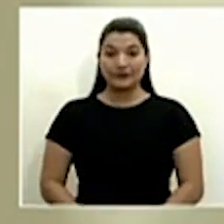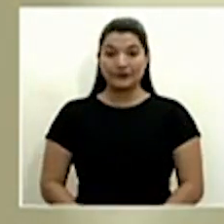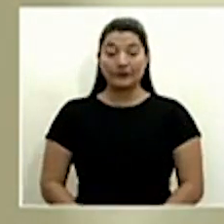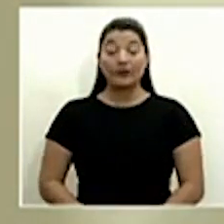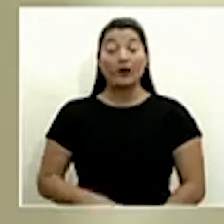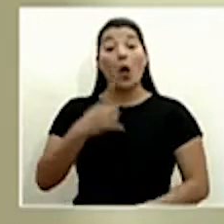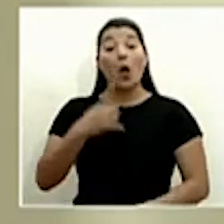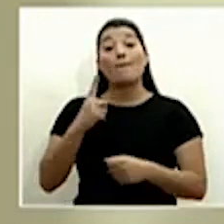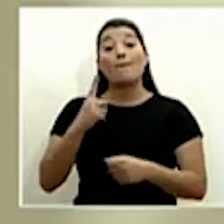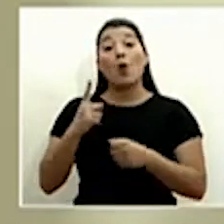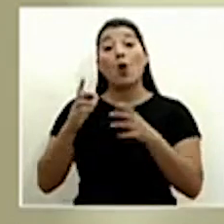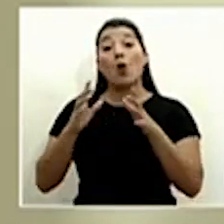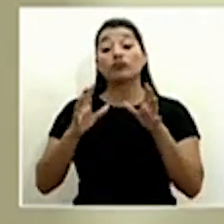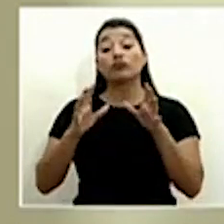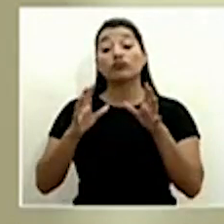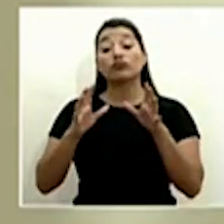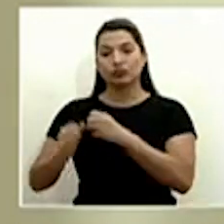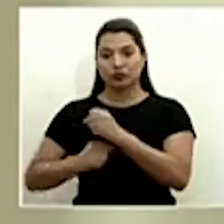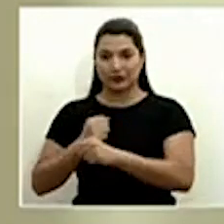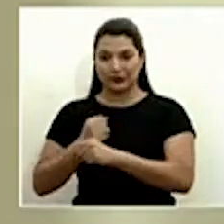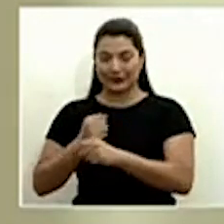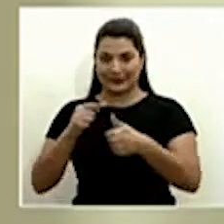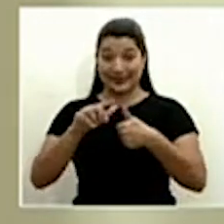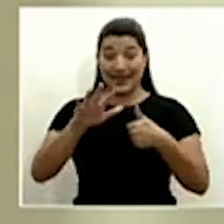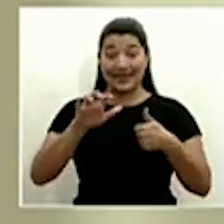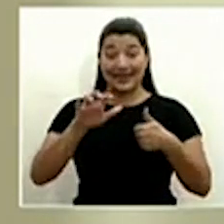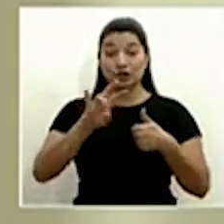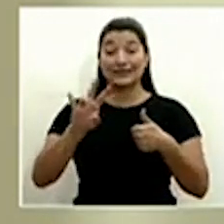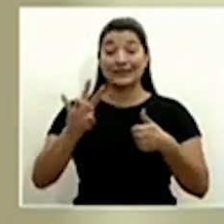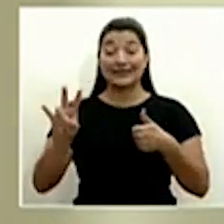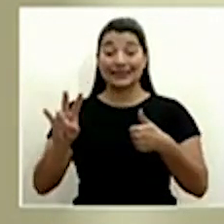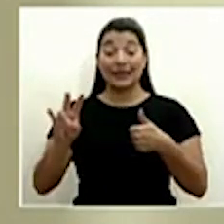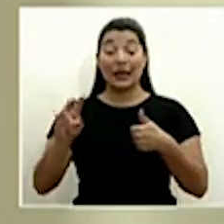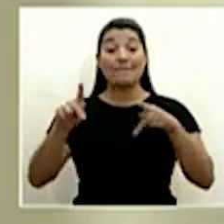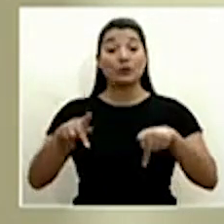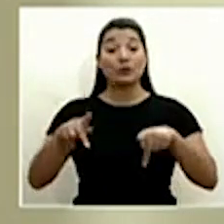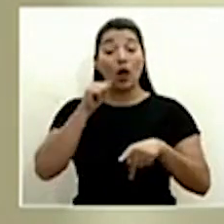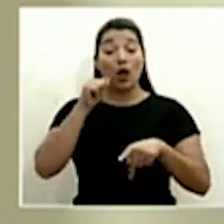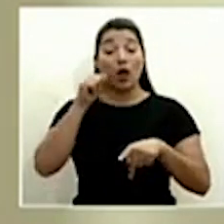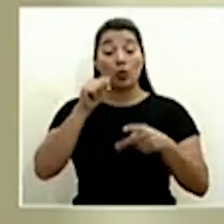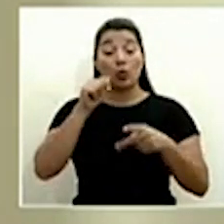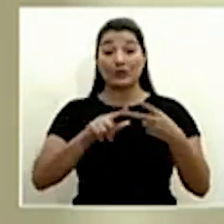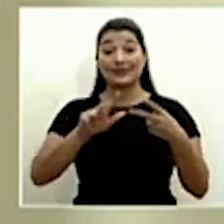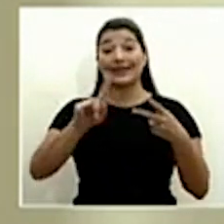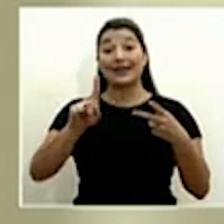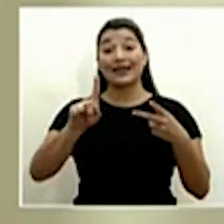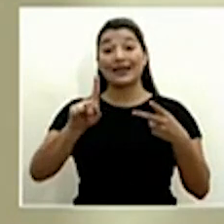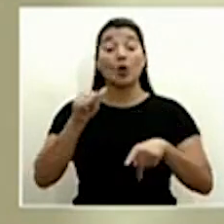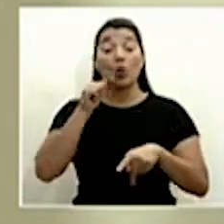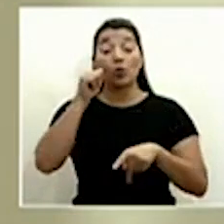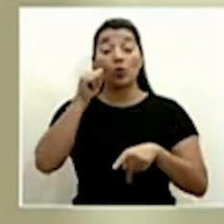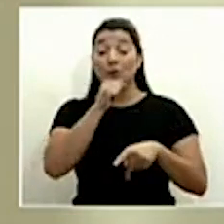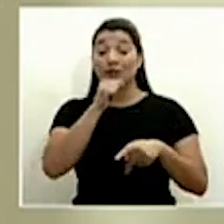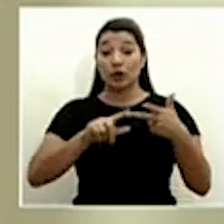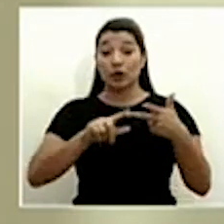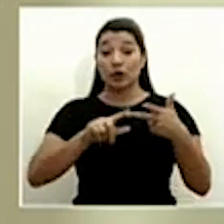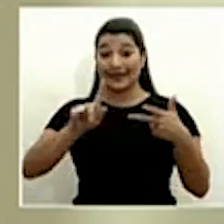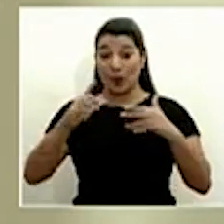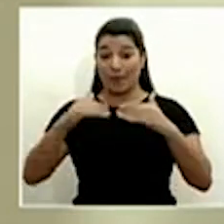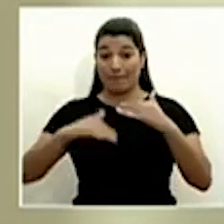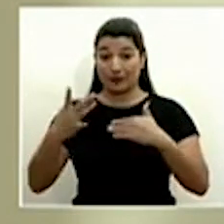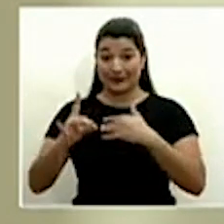Por edad tenemos en estos recuperados 577 adultos, 31 personas mayores y 31 menores de edad.